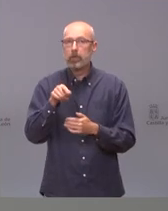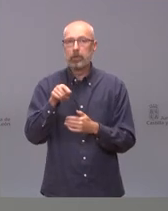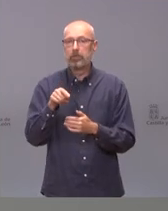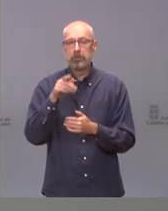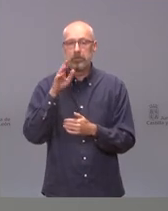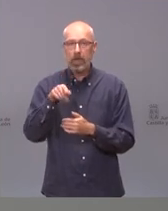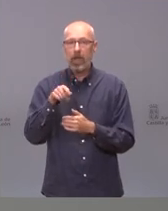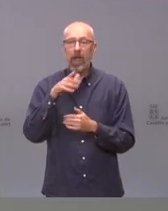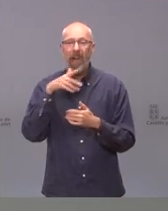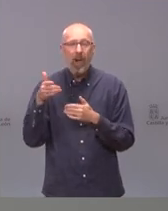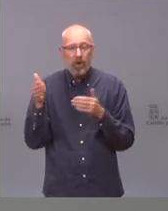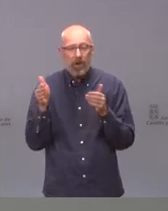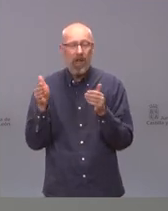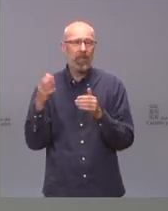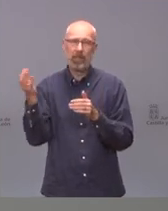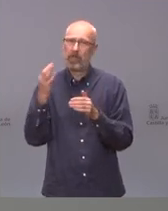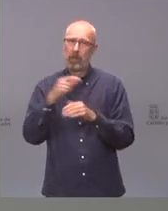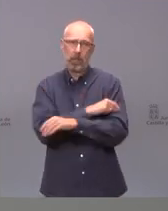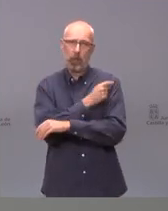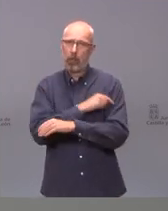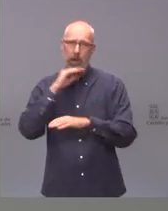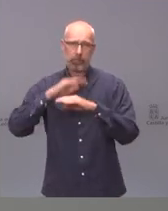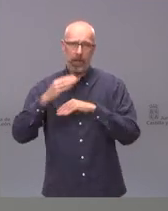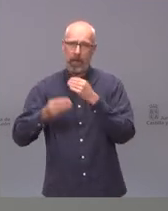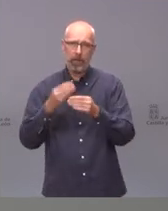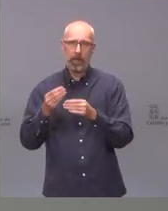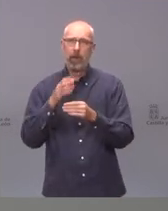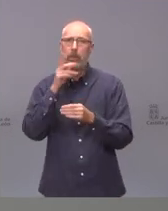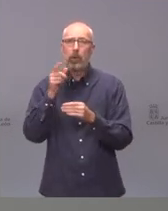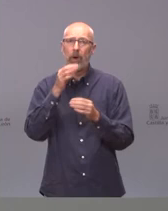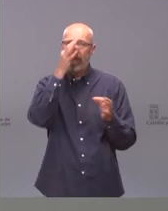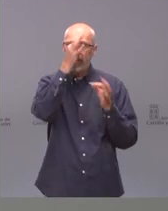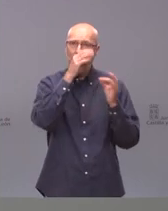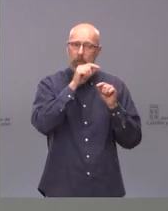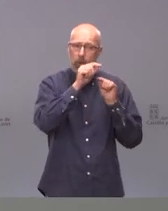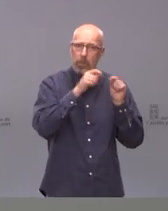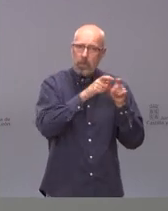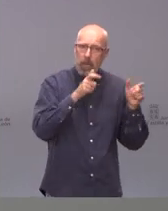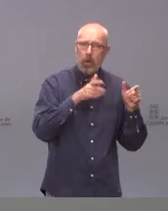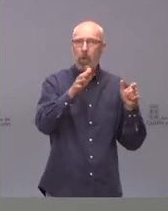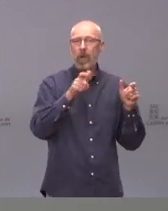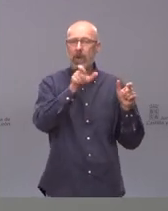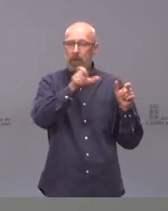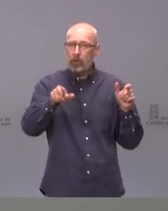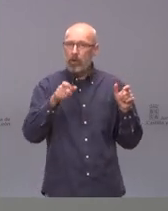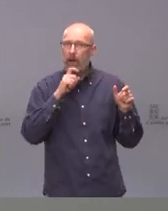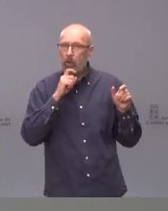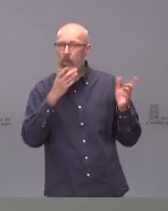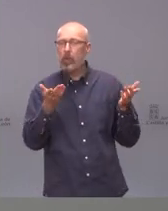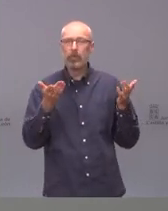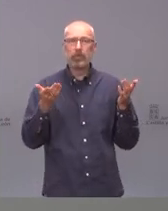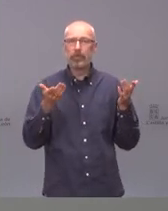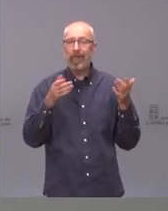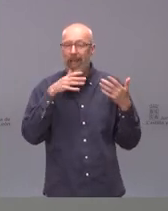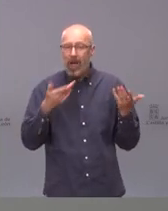en un momento en el que lo tenemos que hacer con la incidencia que tenemos y con la población que tenemos y el momento en el que estamos hay que seguir